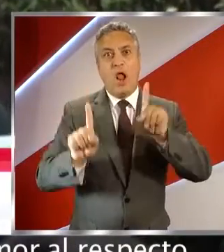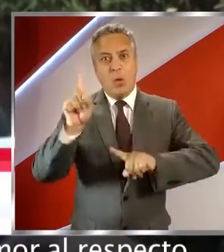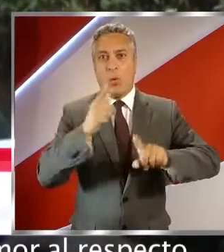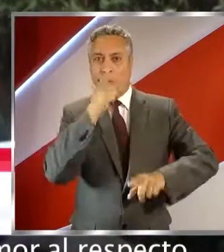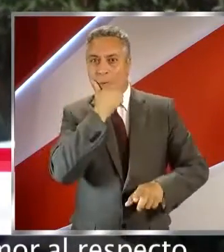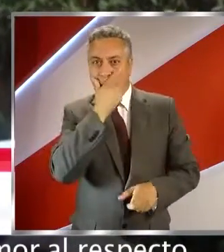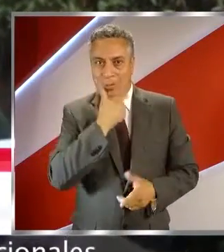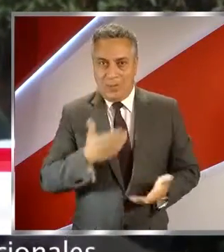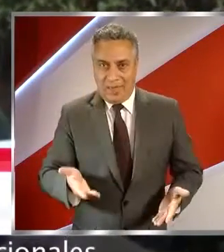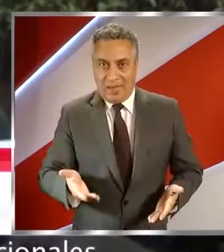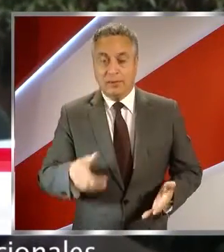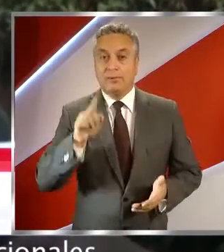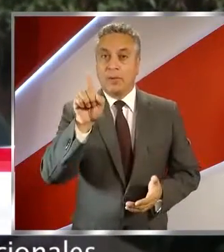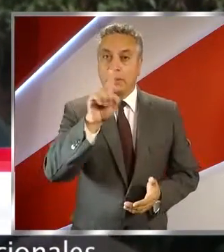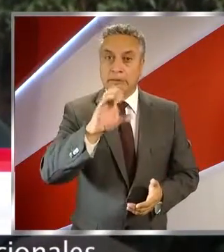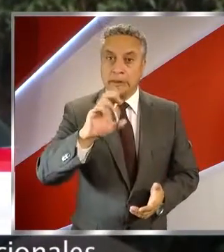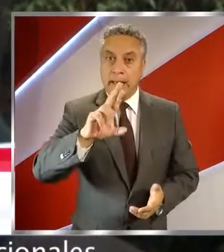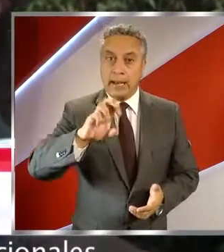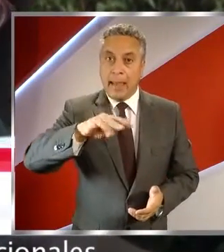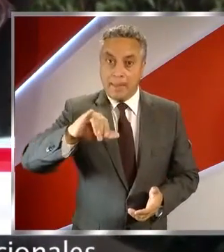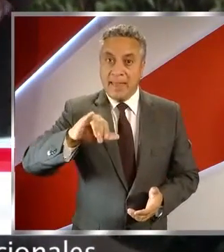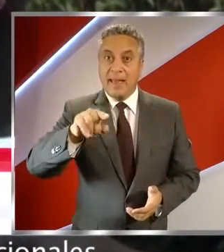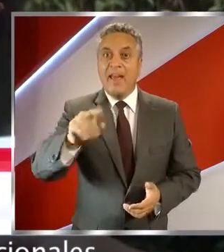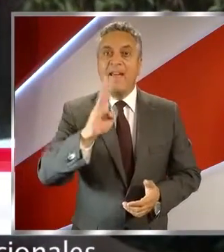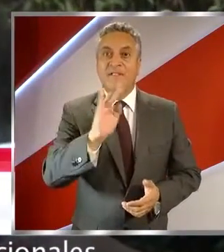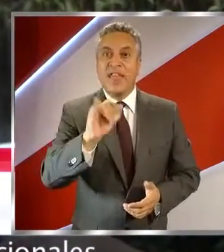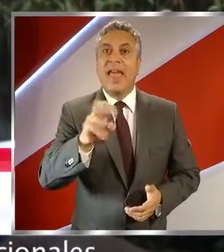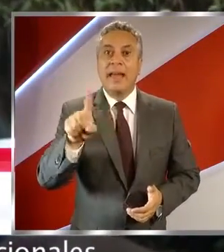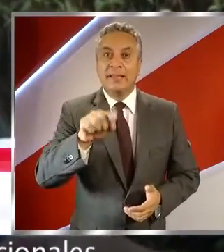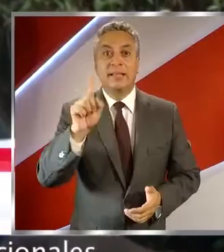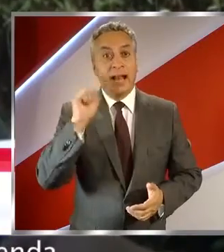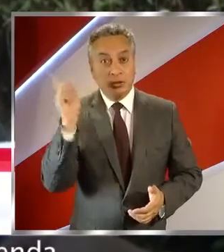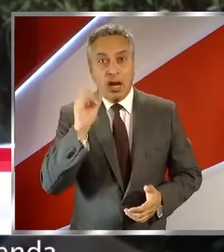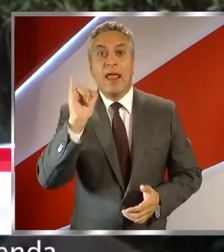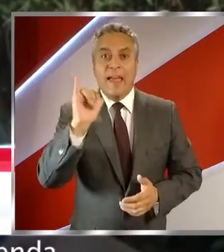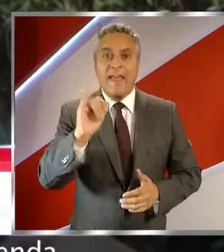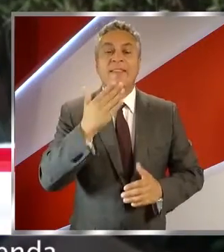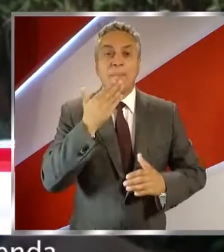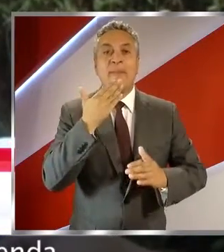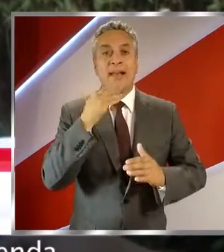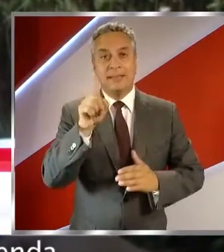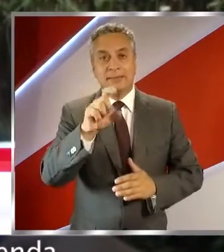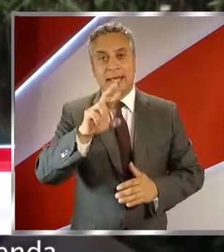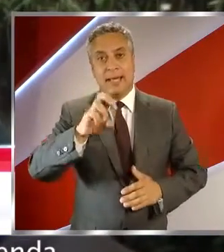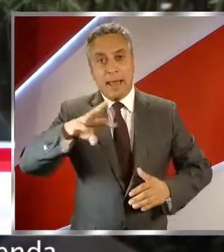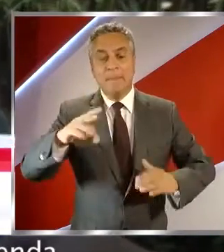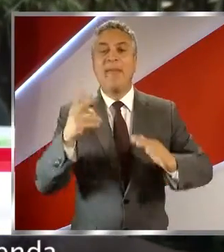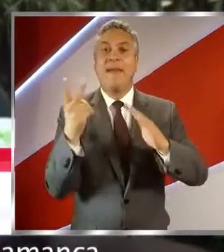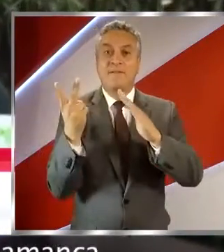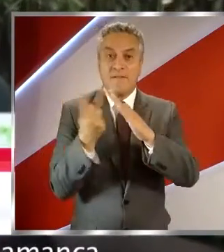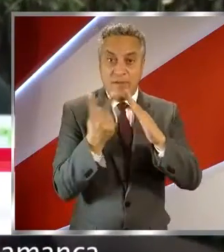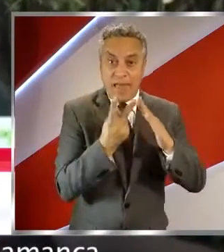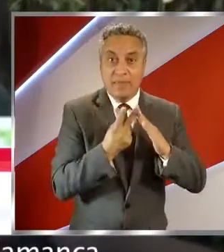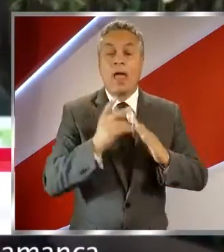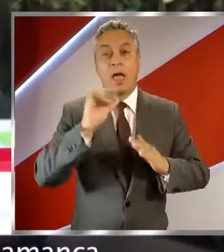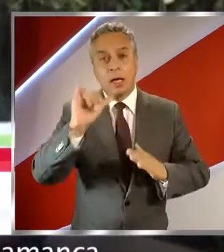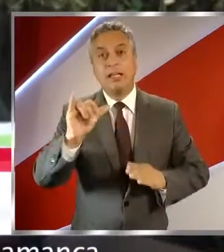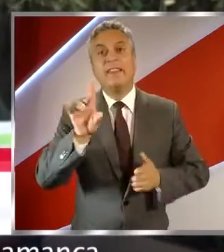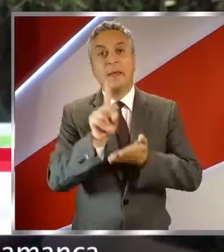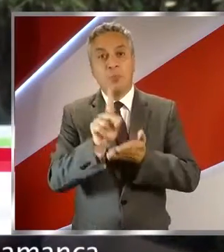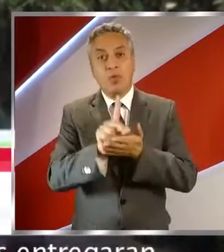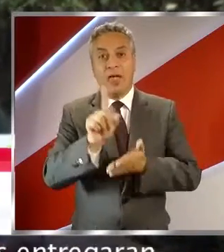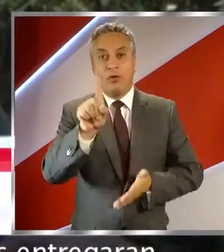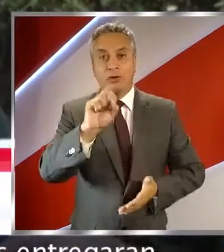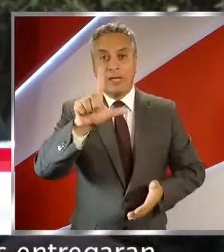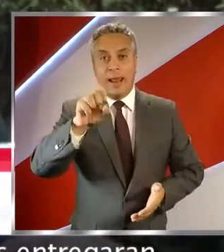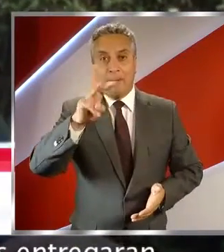al respecto. Y el Seremia de Bienes Nacionales, más el Seremia de Vivienda y el diputado Álvarez Salamanca